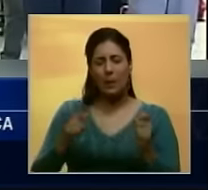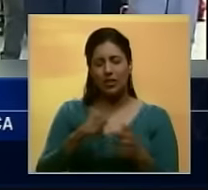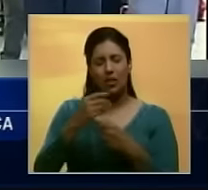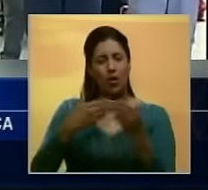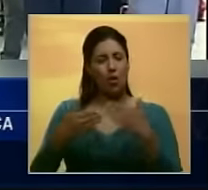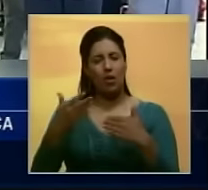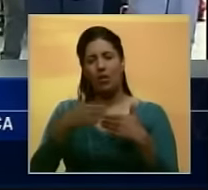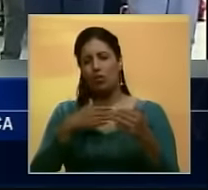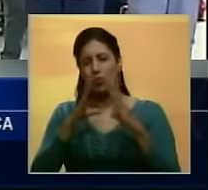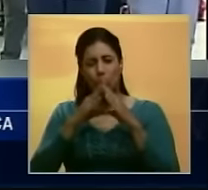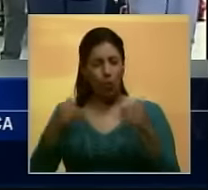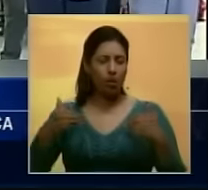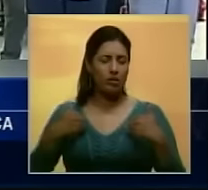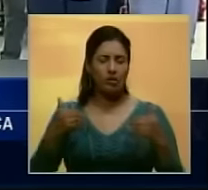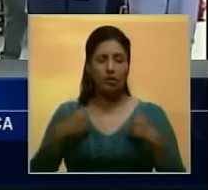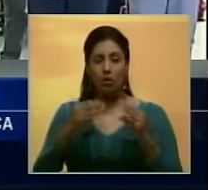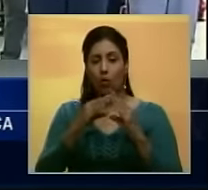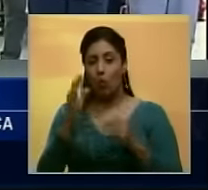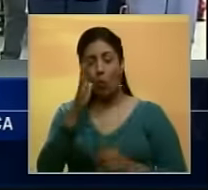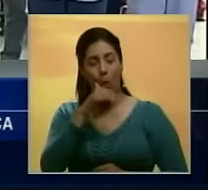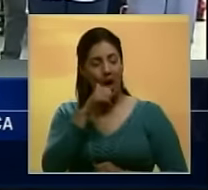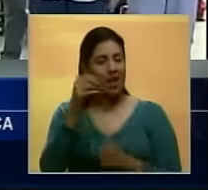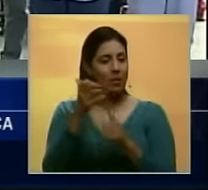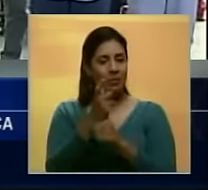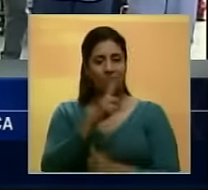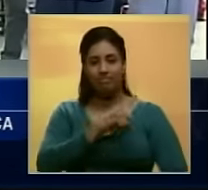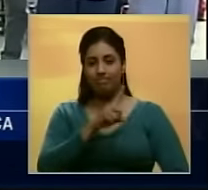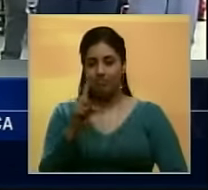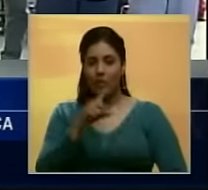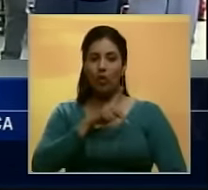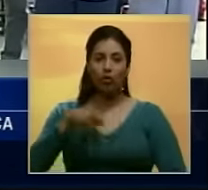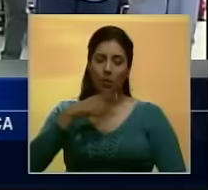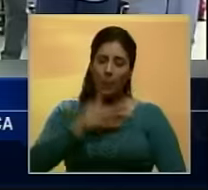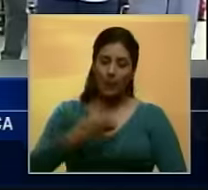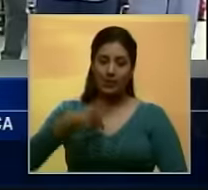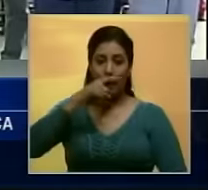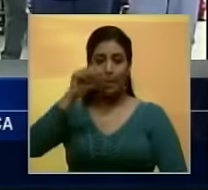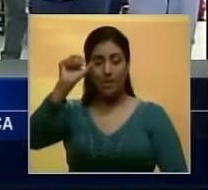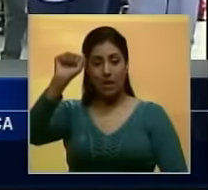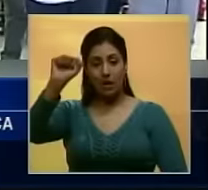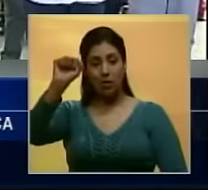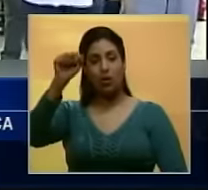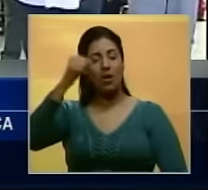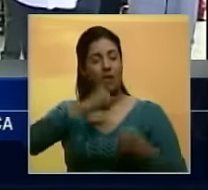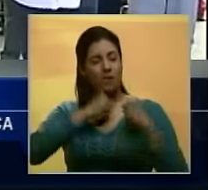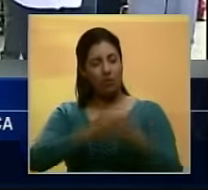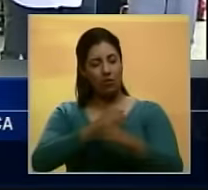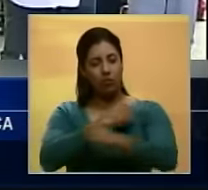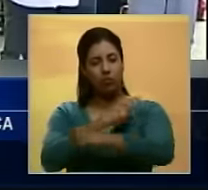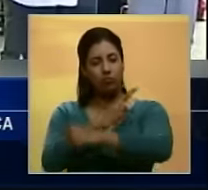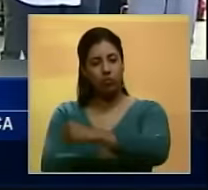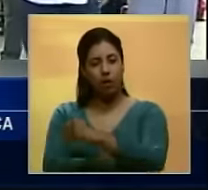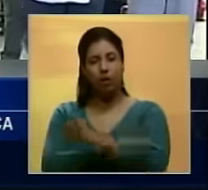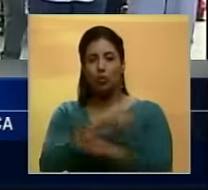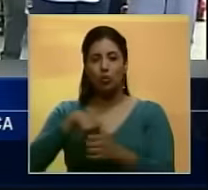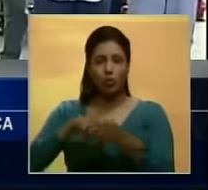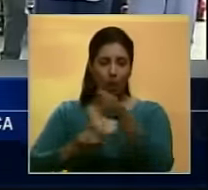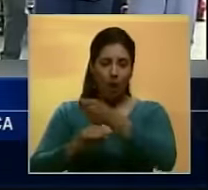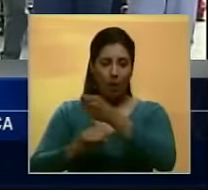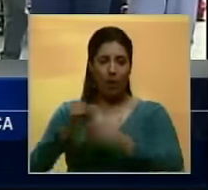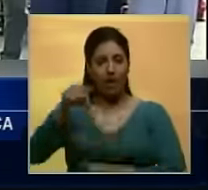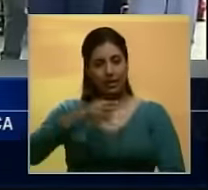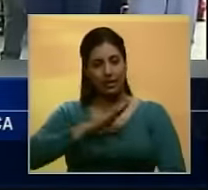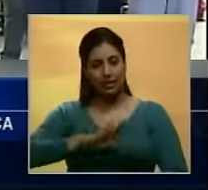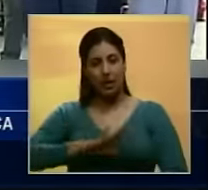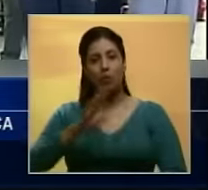económica A pesar de todo lo que quieran hacer No lo van a lograr Nuestro presidente Nicolás Maduro Más fuerte que nunca Y todo nuestro apoyo Y aquí